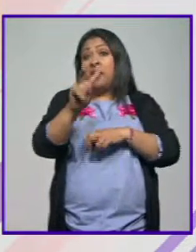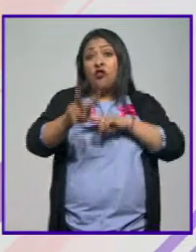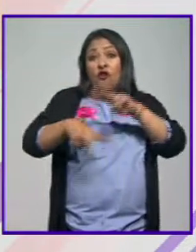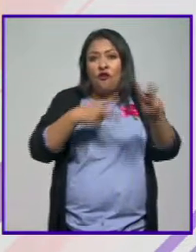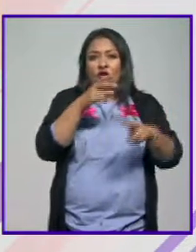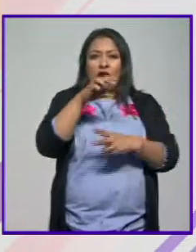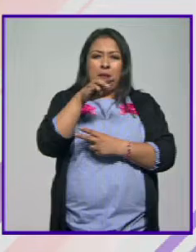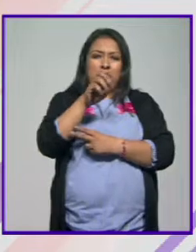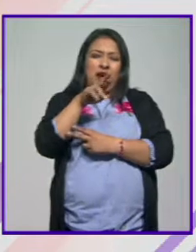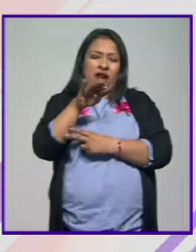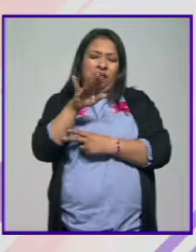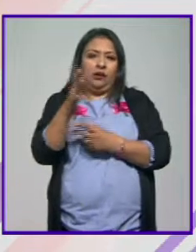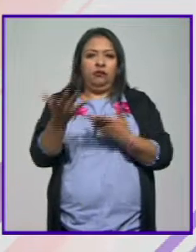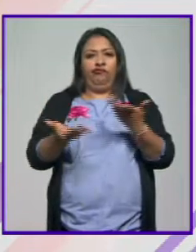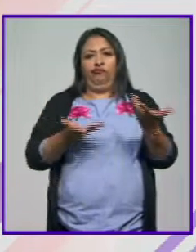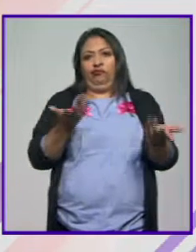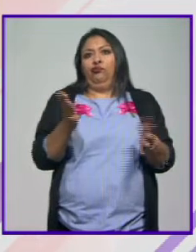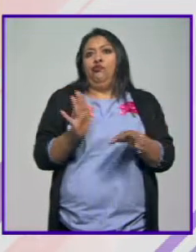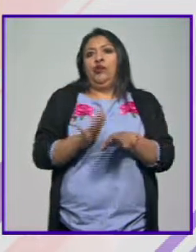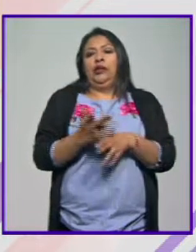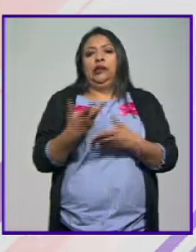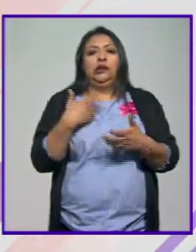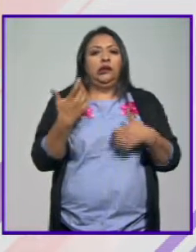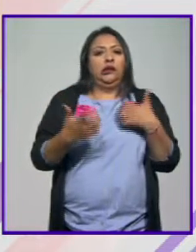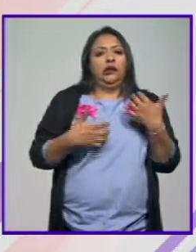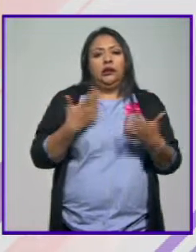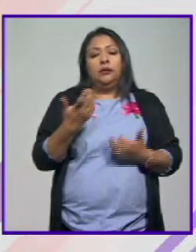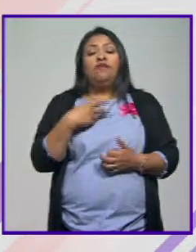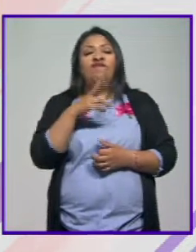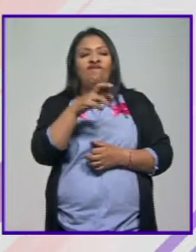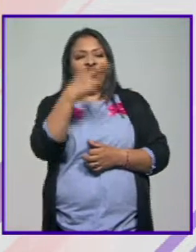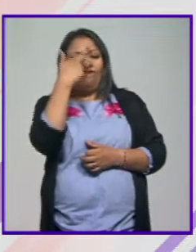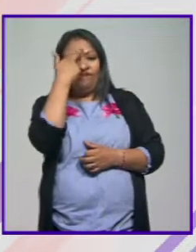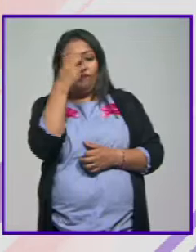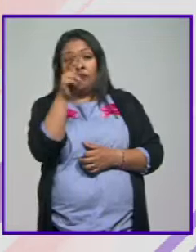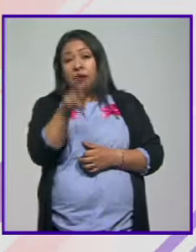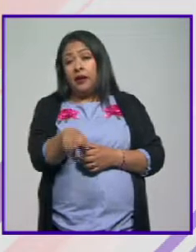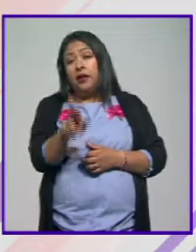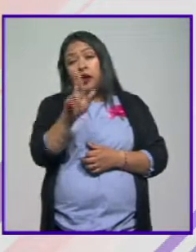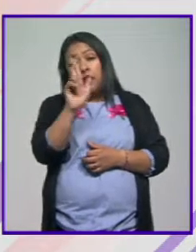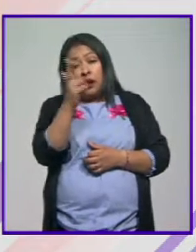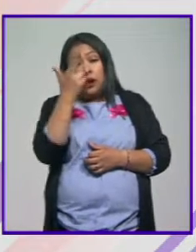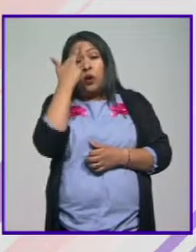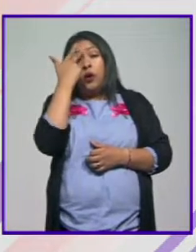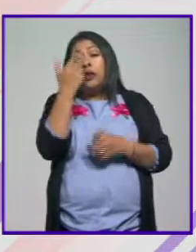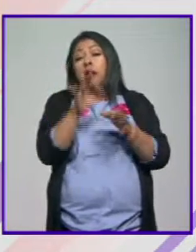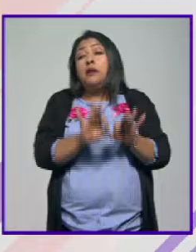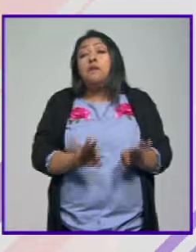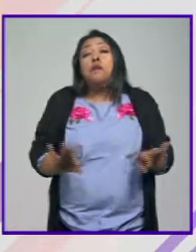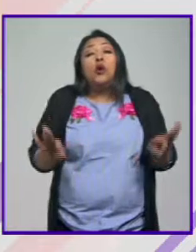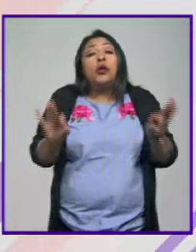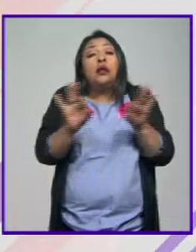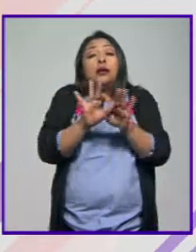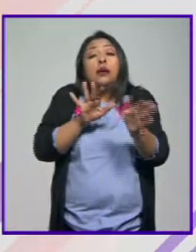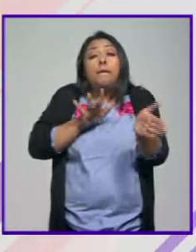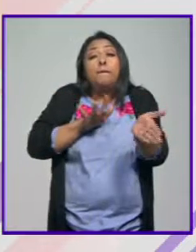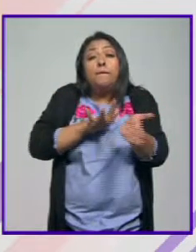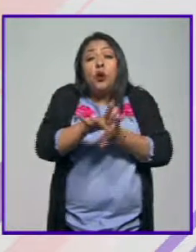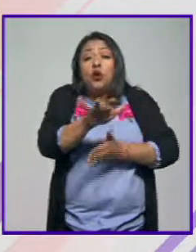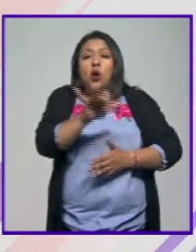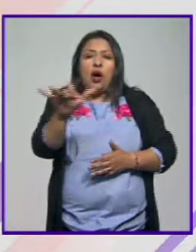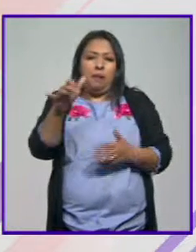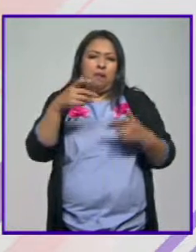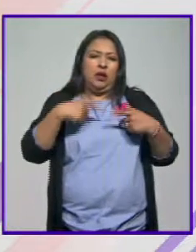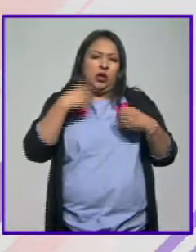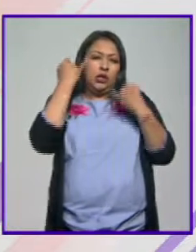Bellatín pues generó polémica, ¿no? Indiscutiblemente y reforzar y recordar la trascendencia que tiene apoyar a